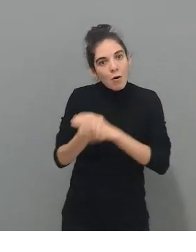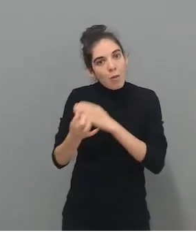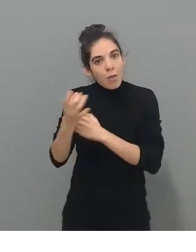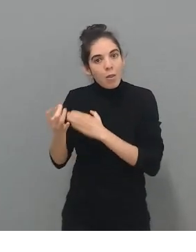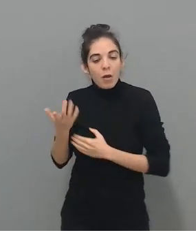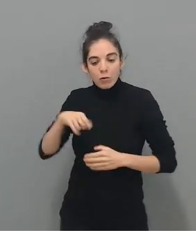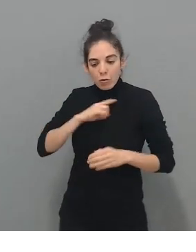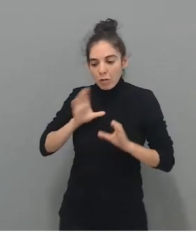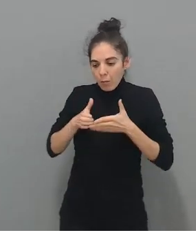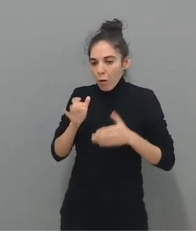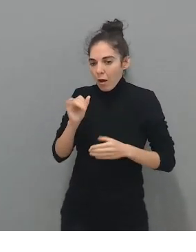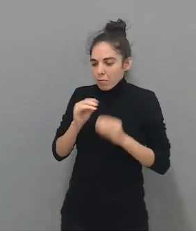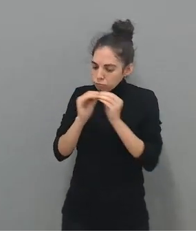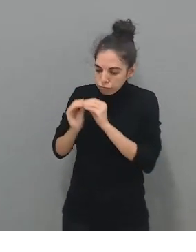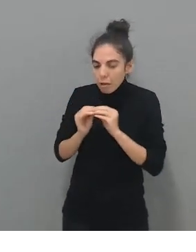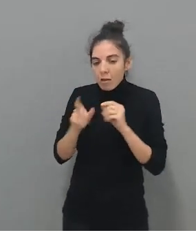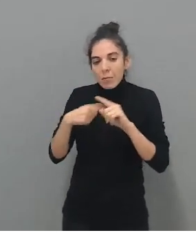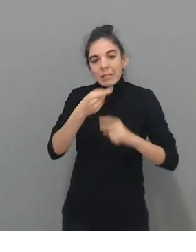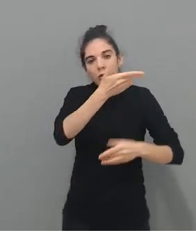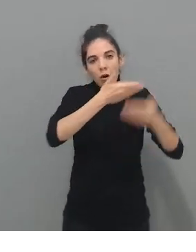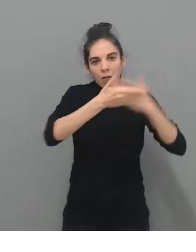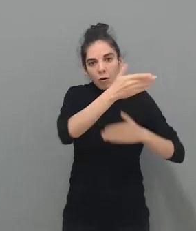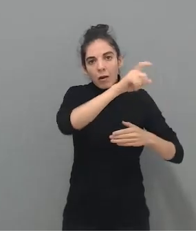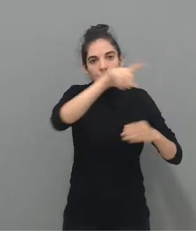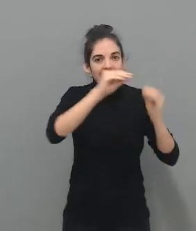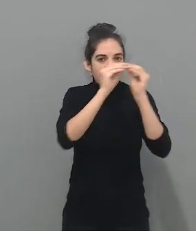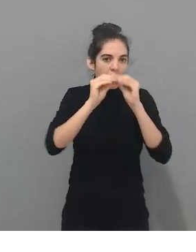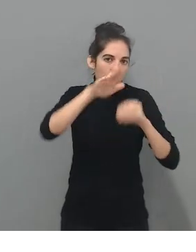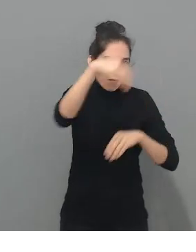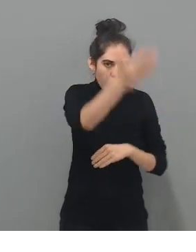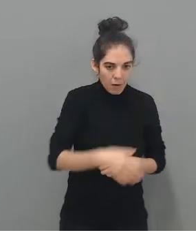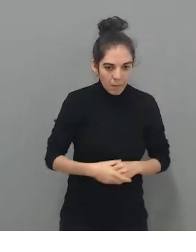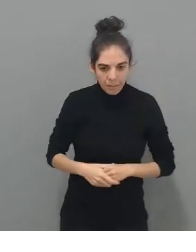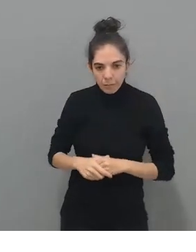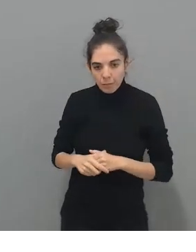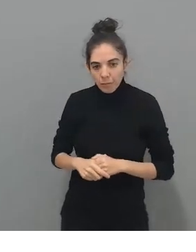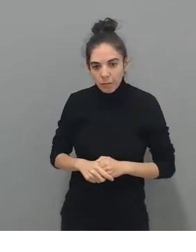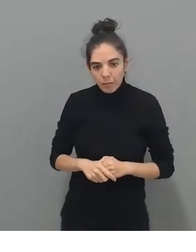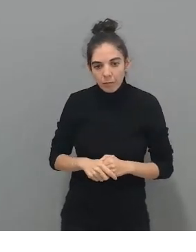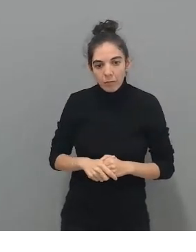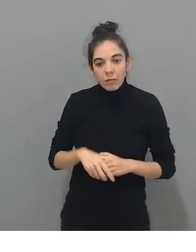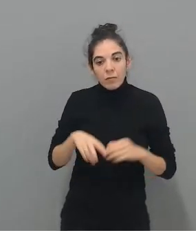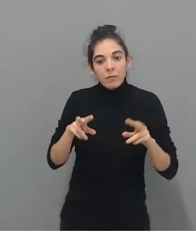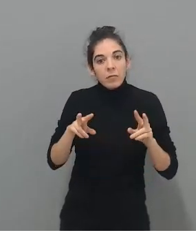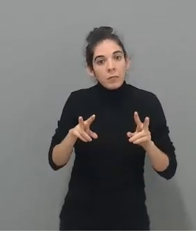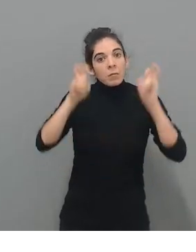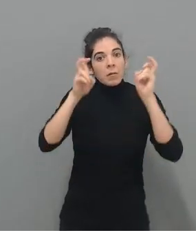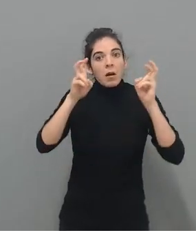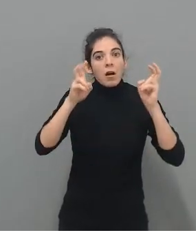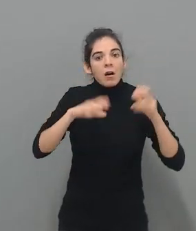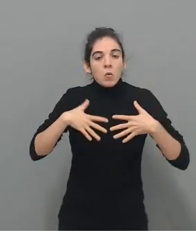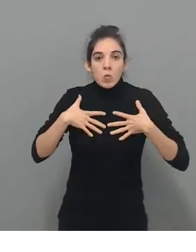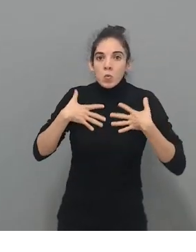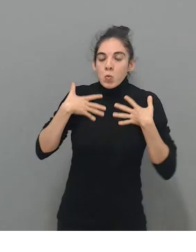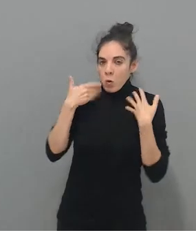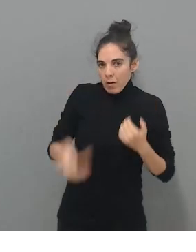con desarrolladores externos. Aquí sobre todo la parte emocional es muy importante porque, como